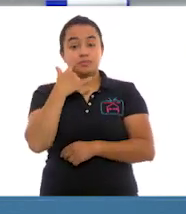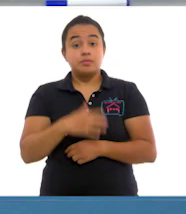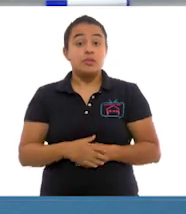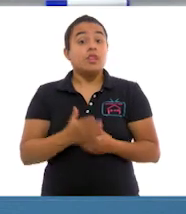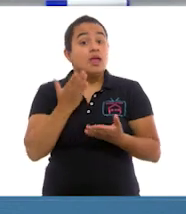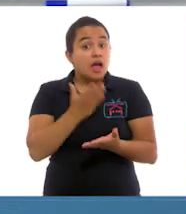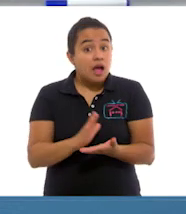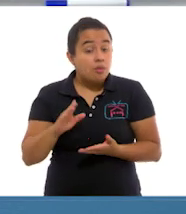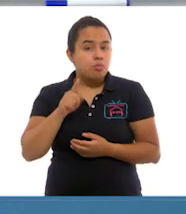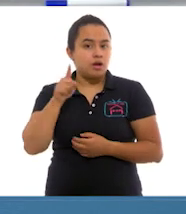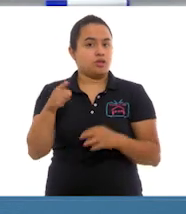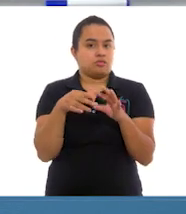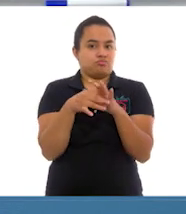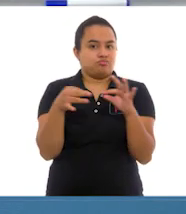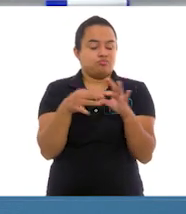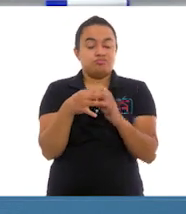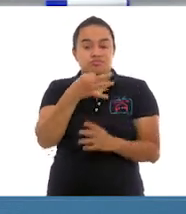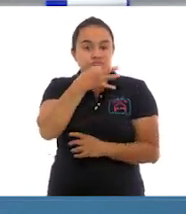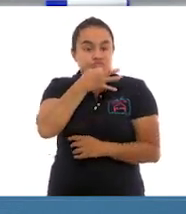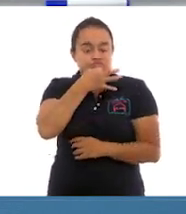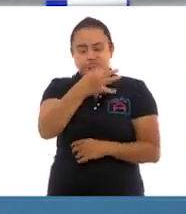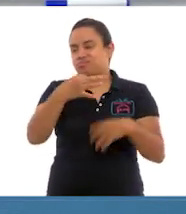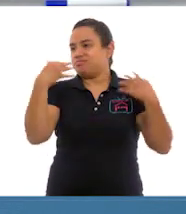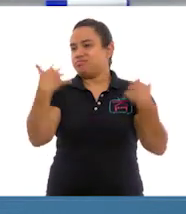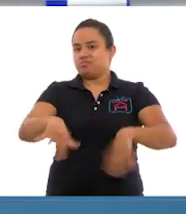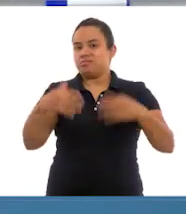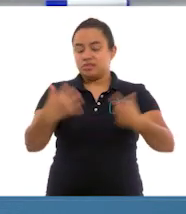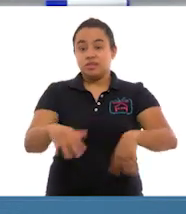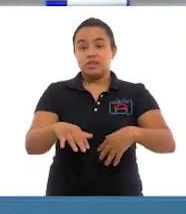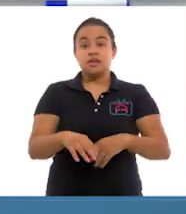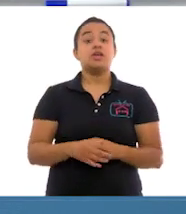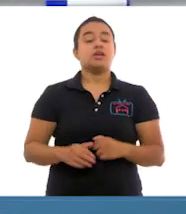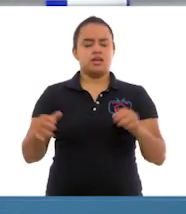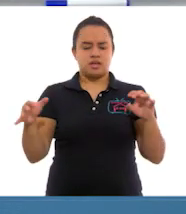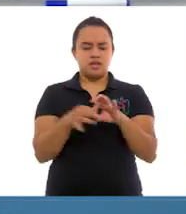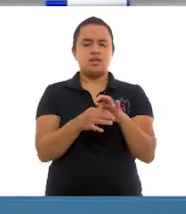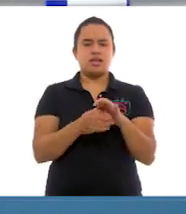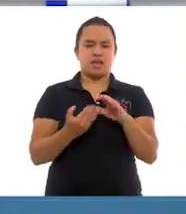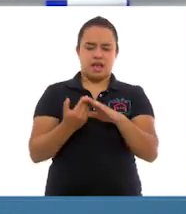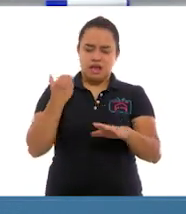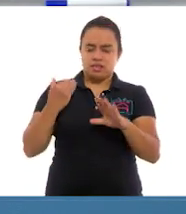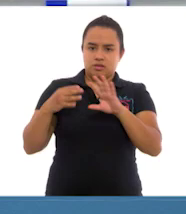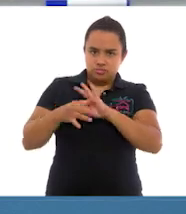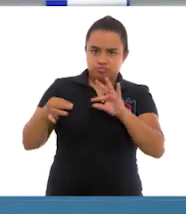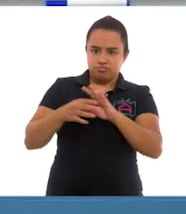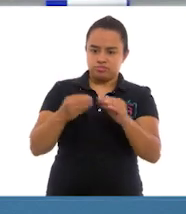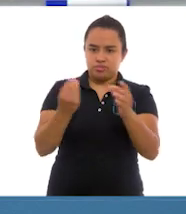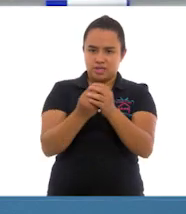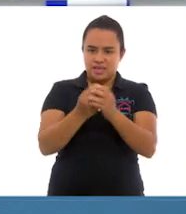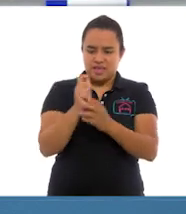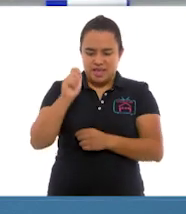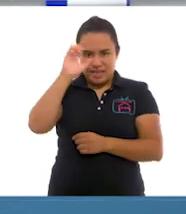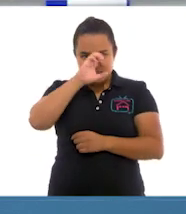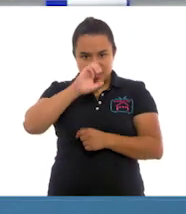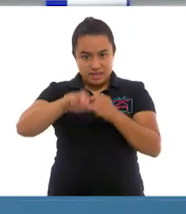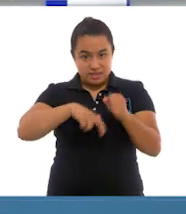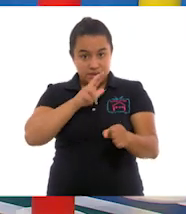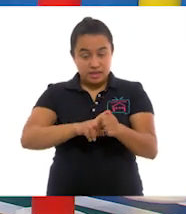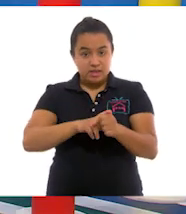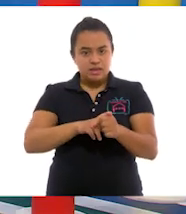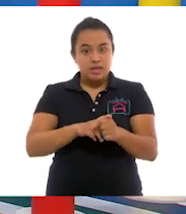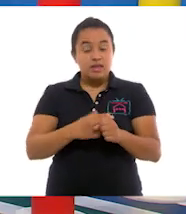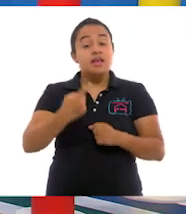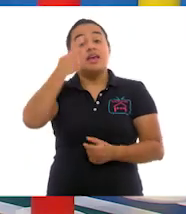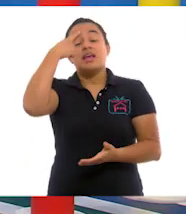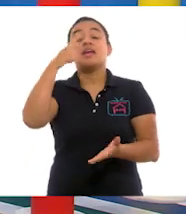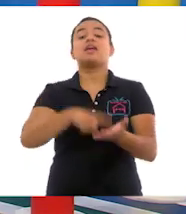me compartió una súper noticia que se relaciona con lo que hemos visto en las clases de ciencias naturales. ¿Qué